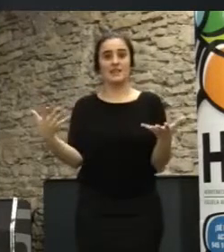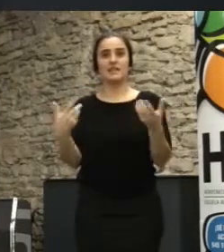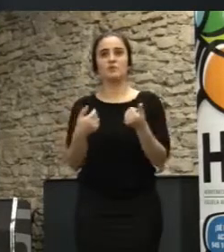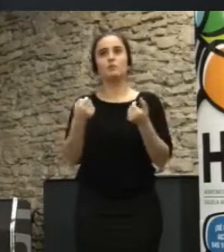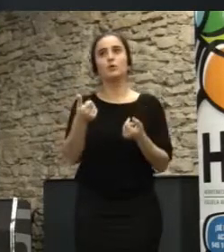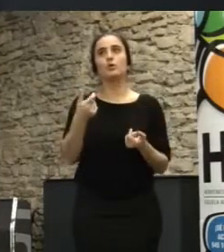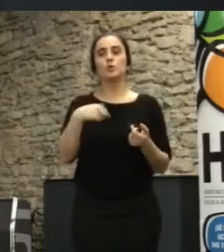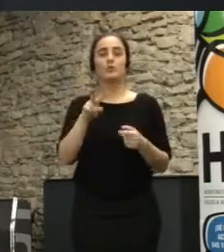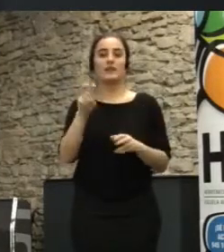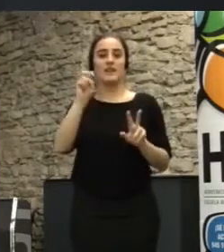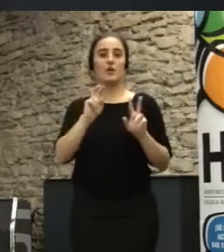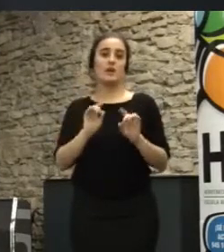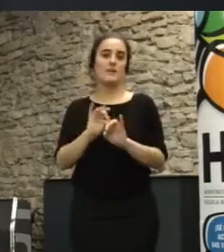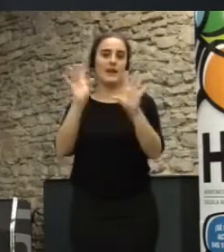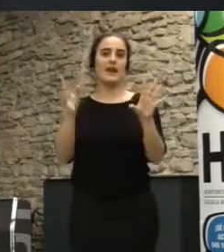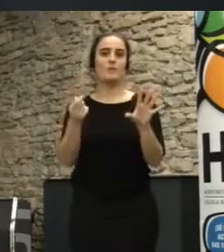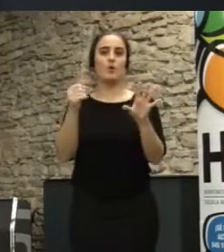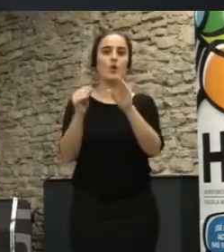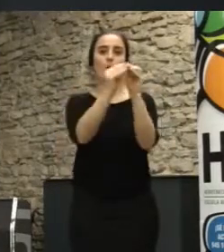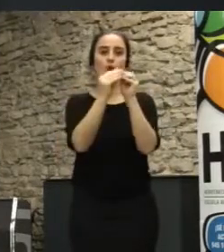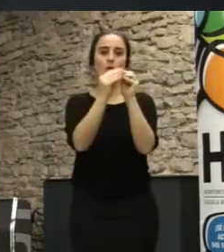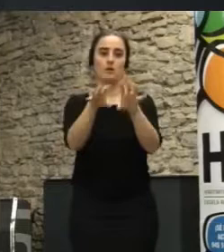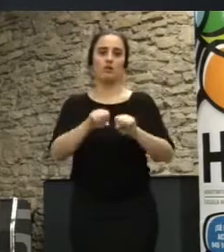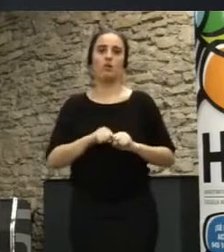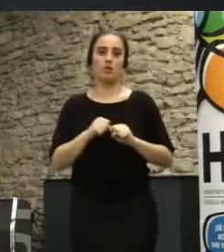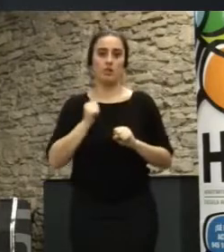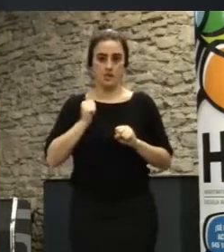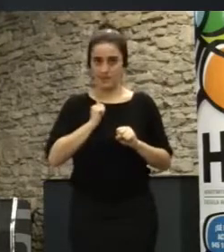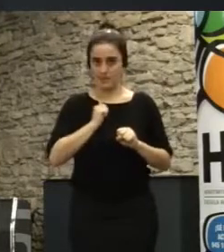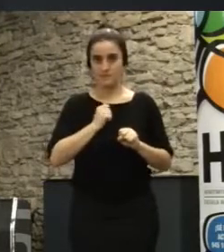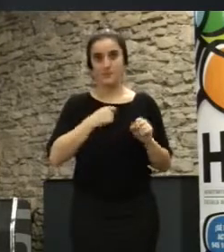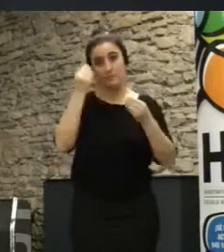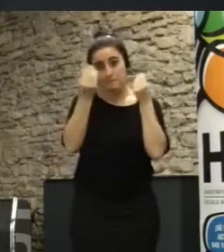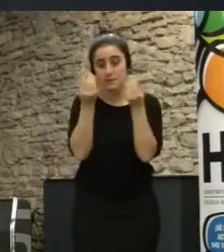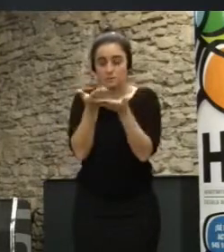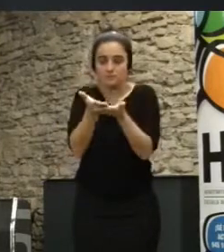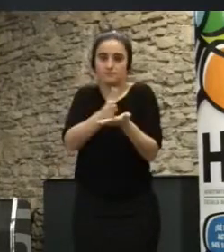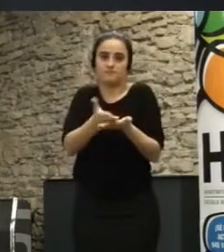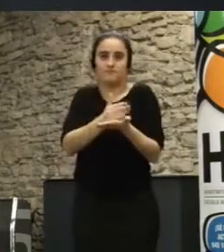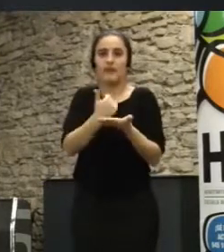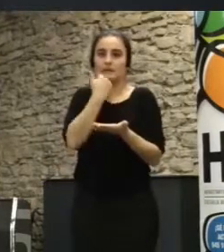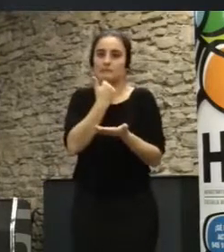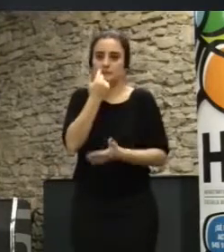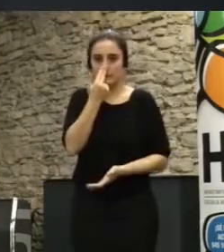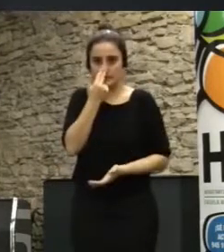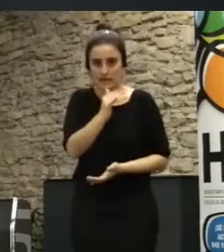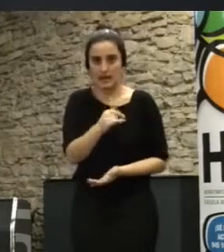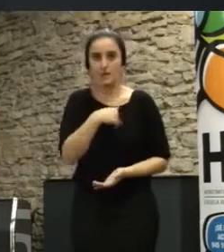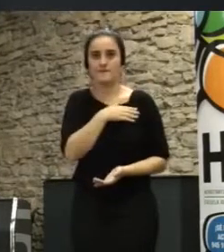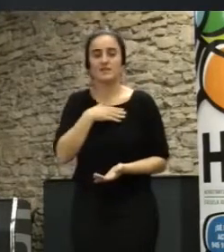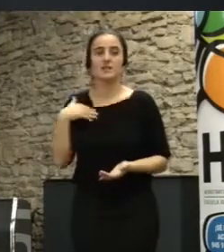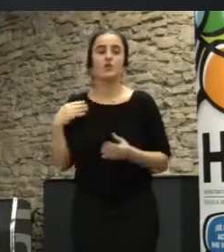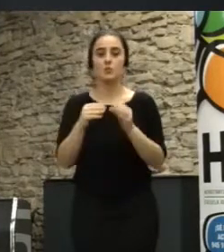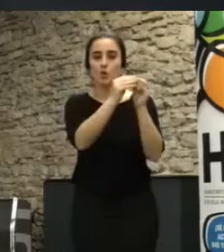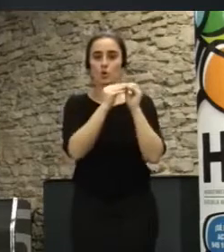neoliberalismo y yo pienso que en el punto intermedio es donde hay algo interesante a mí me interesa el común puro o la